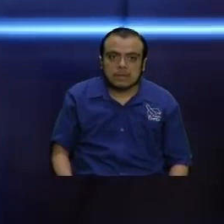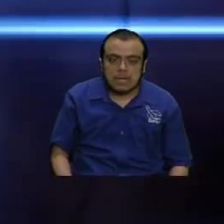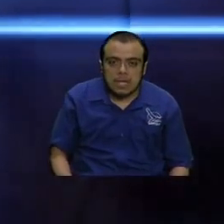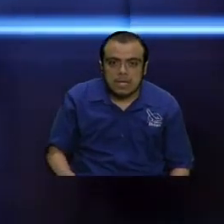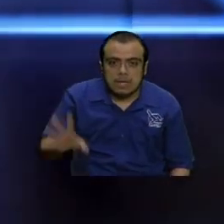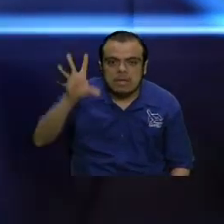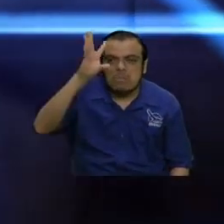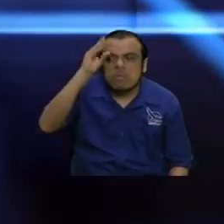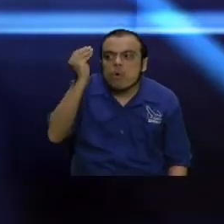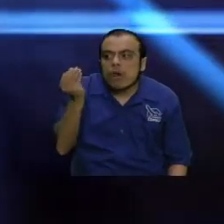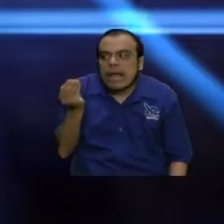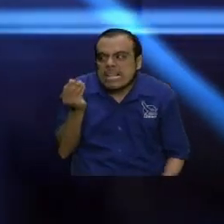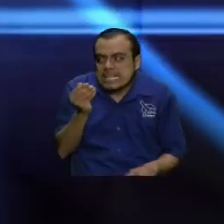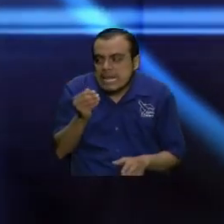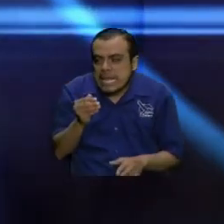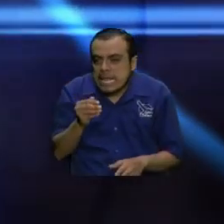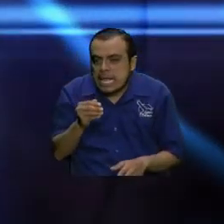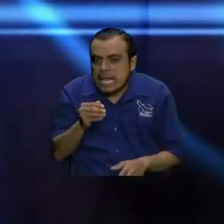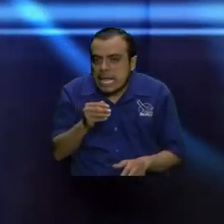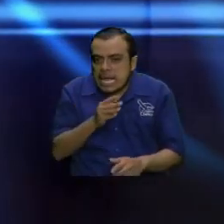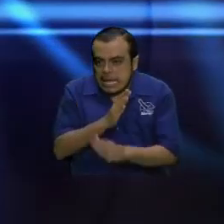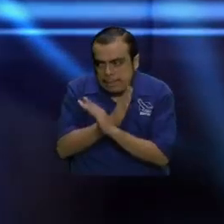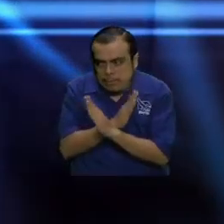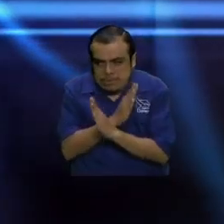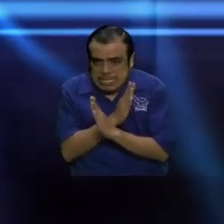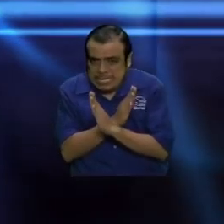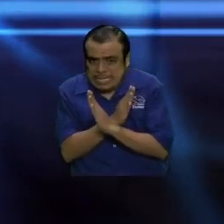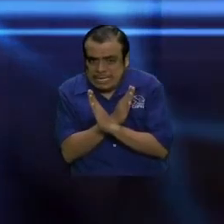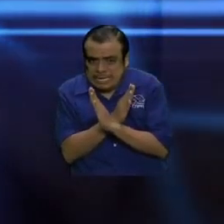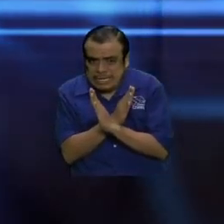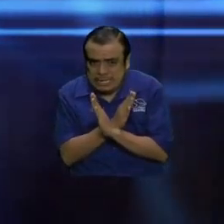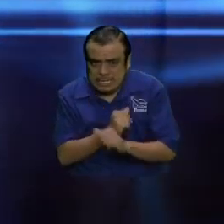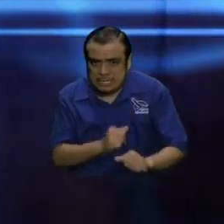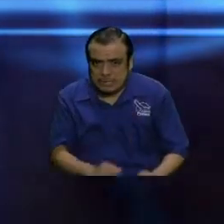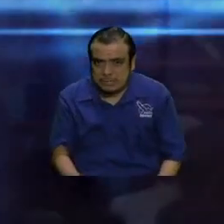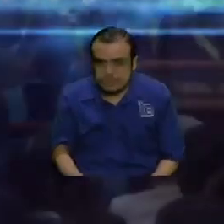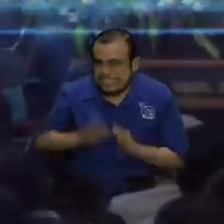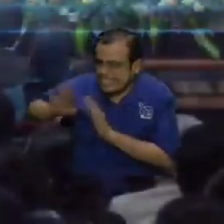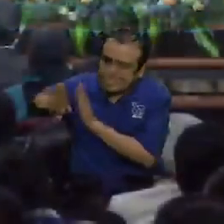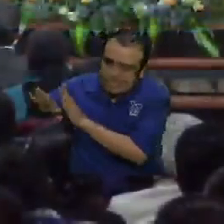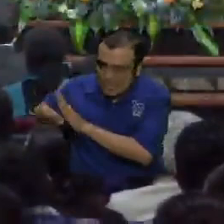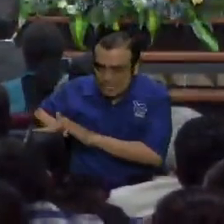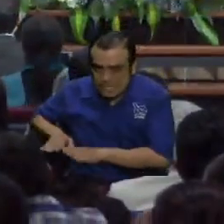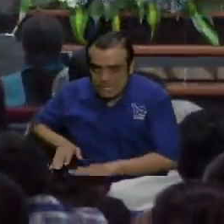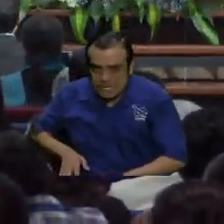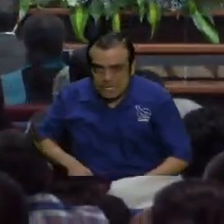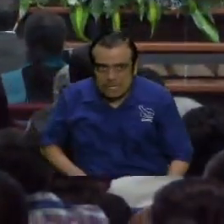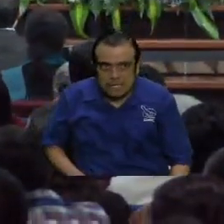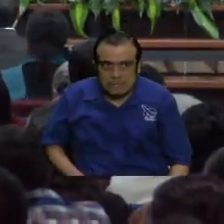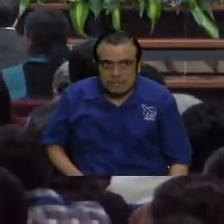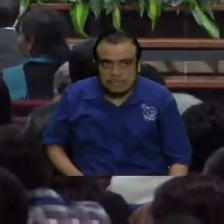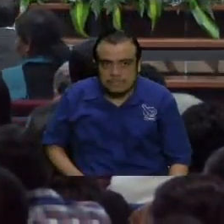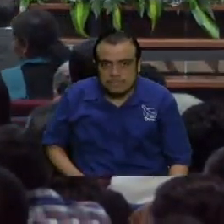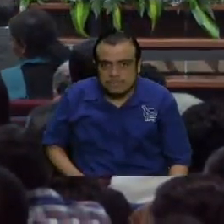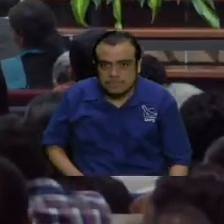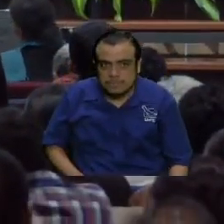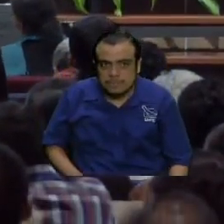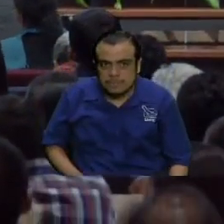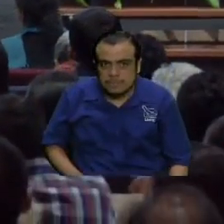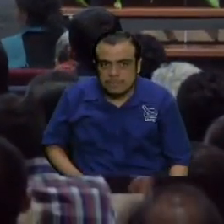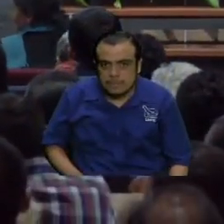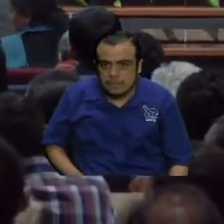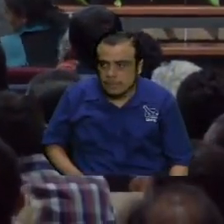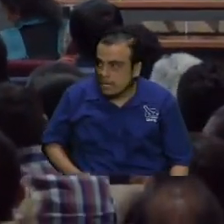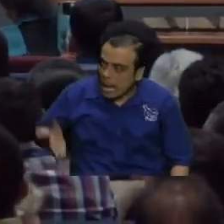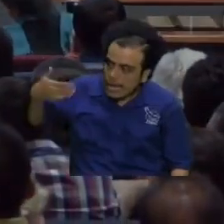¿Por qué se tenían que guardar de la levadura? Conversemos, por favor, conversemos. Despierte al que tiene la parte y dígale, anoche sí estabas bien contento a las